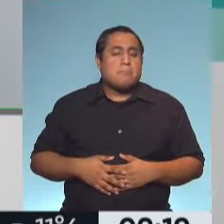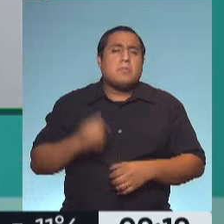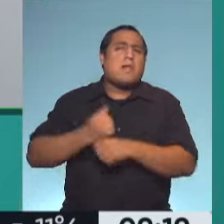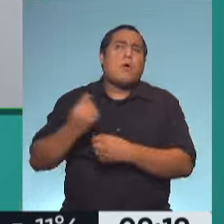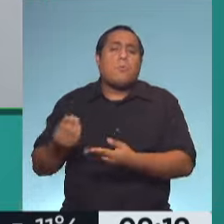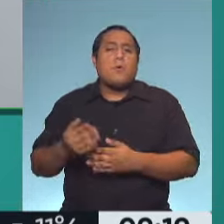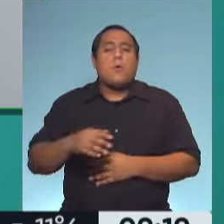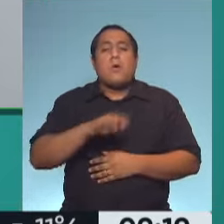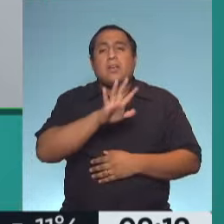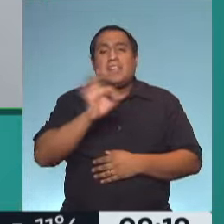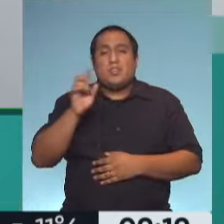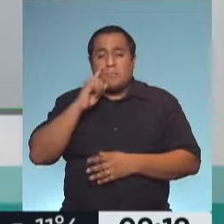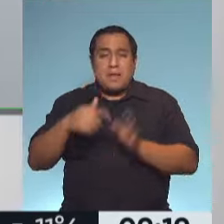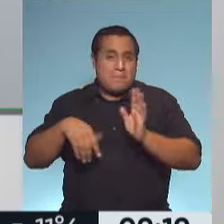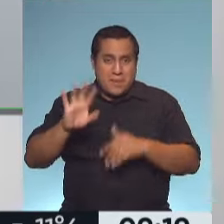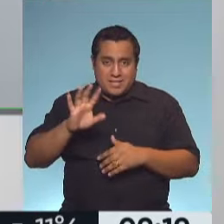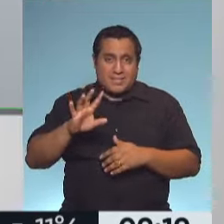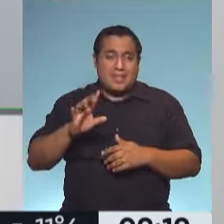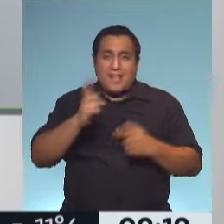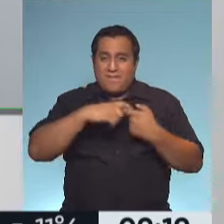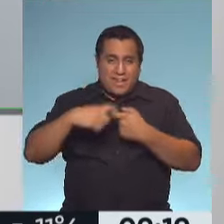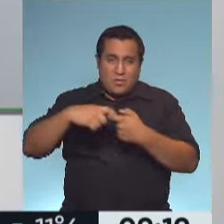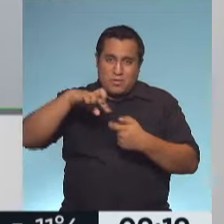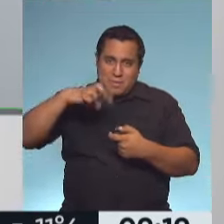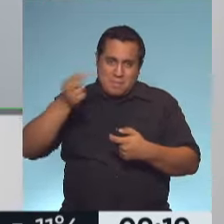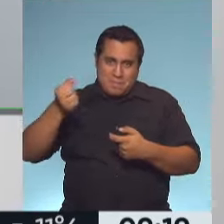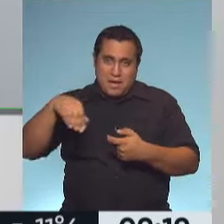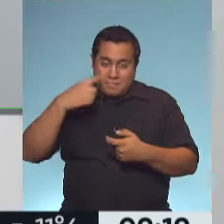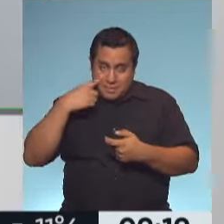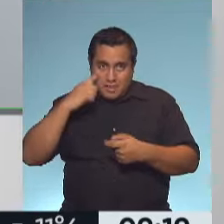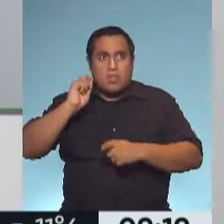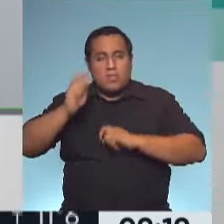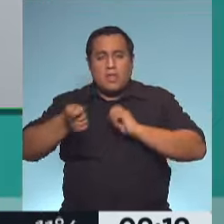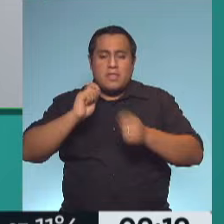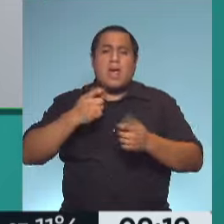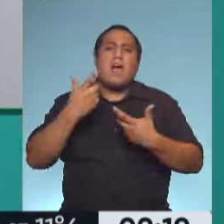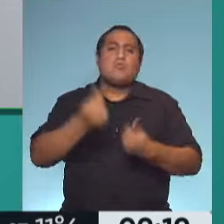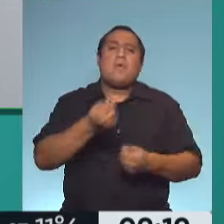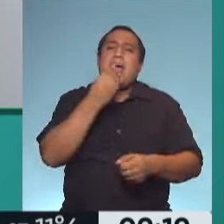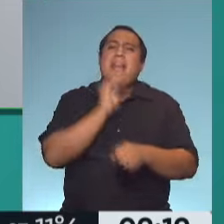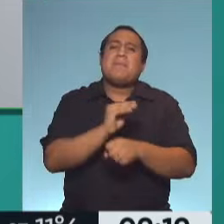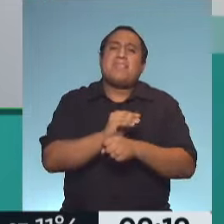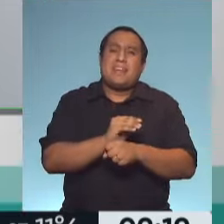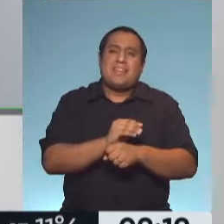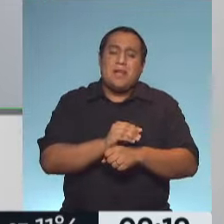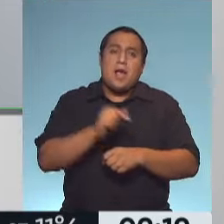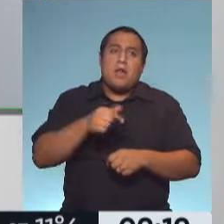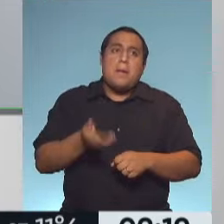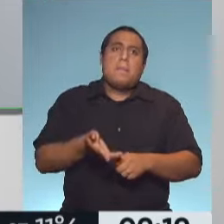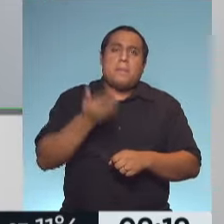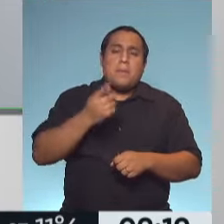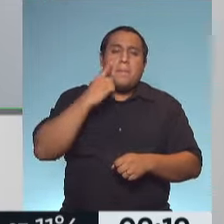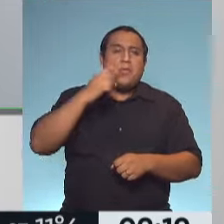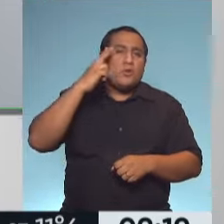más de 500.000 afiliados y afiliadas de la Argentina reciben el programa de ayuda alimentaria, lo aumentamos a 1